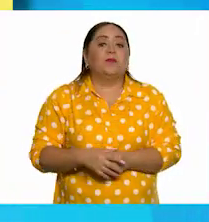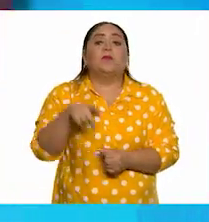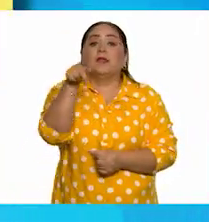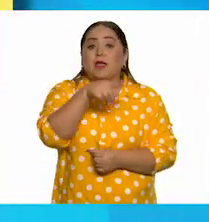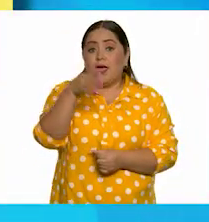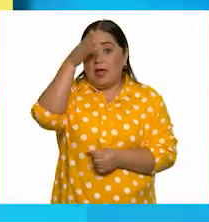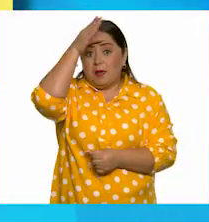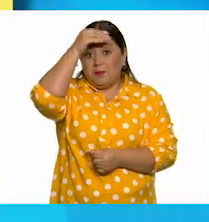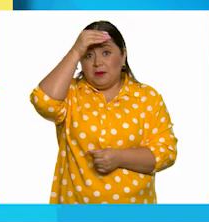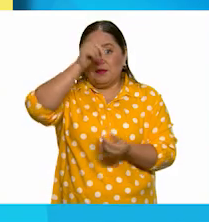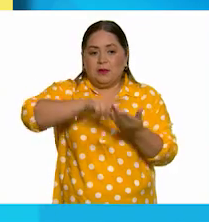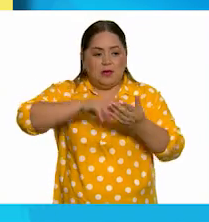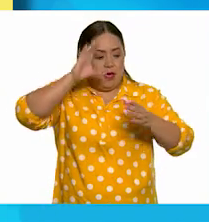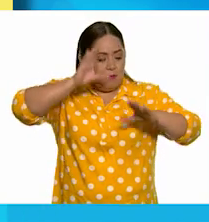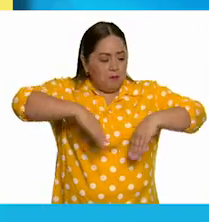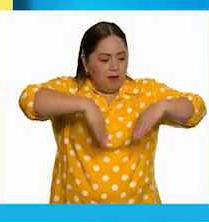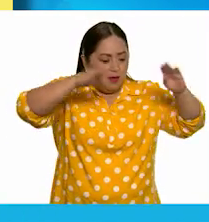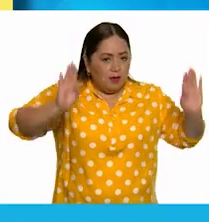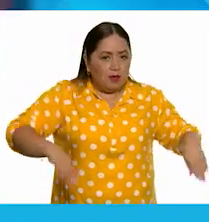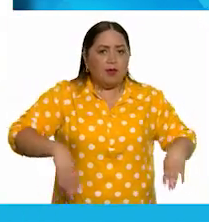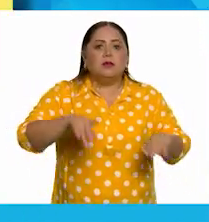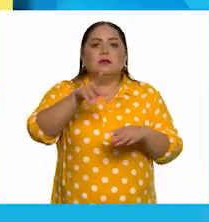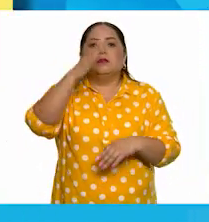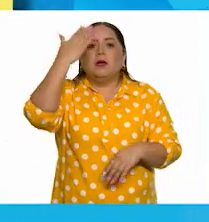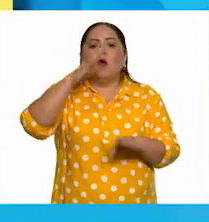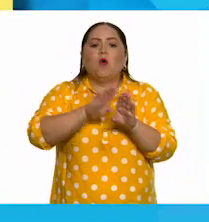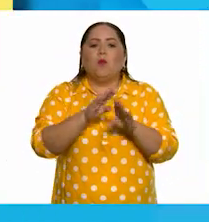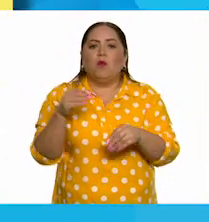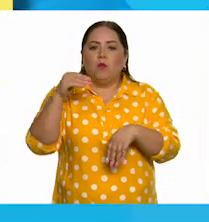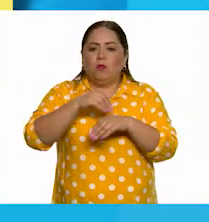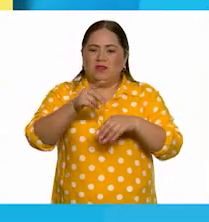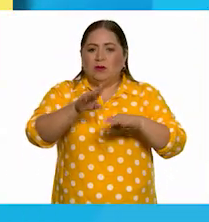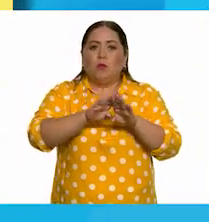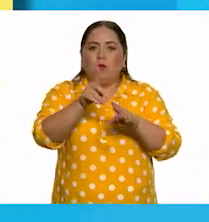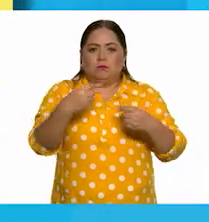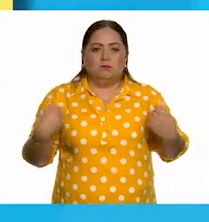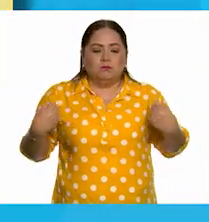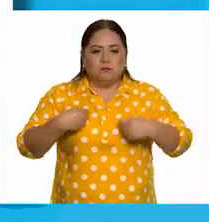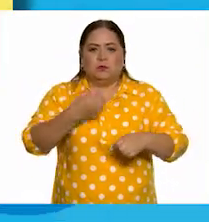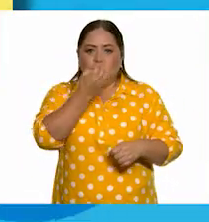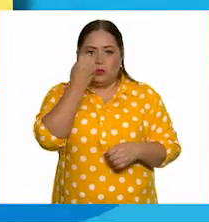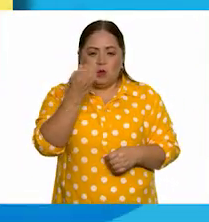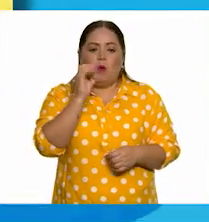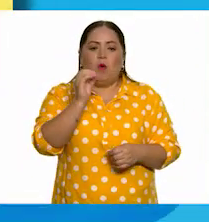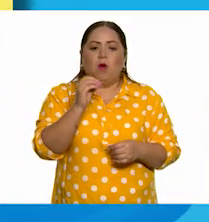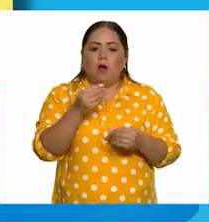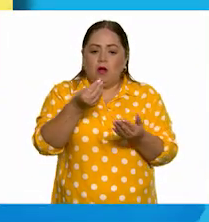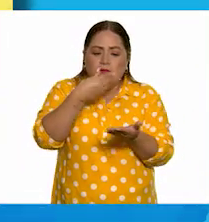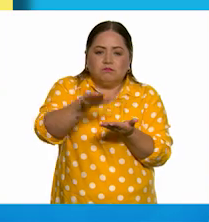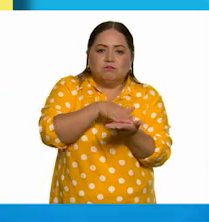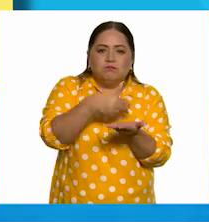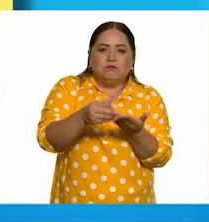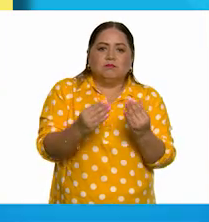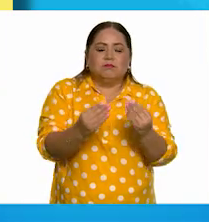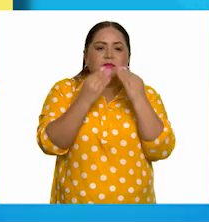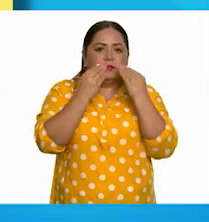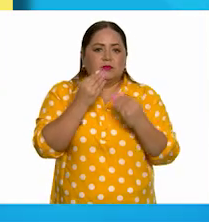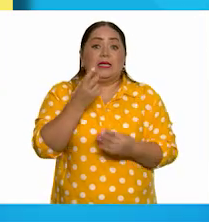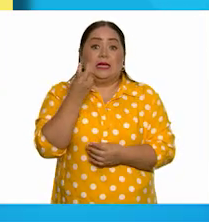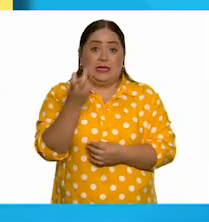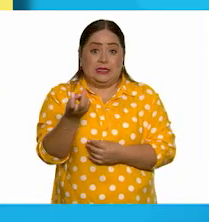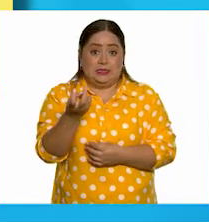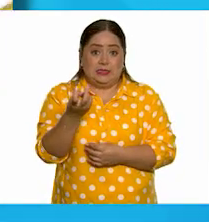Aprender a atender tu cama, saber cómo ponerte el uniforme de la escuela o prepararte el sándwich que tanto te gusta,